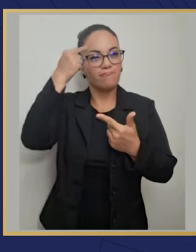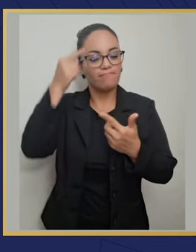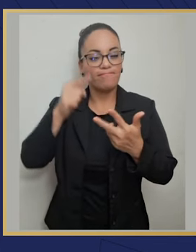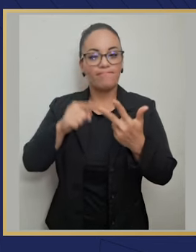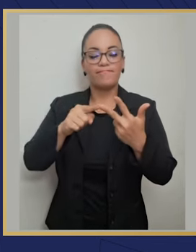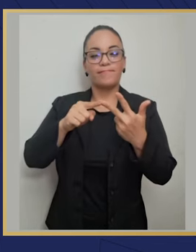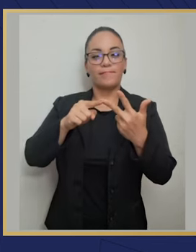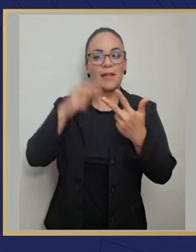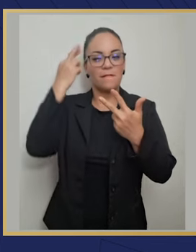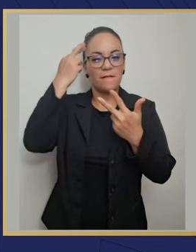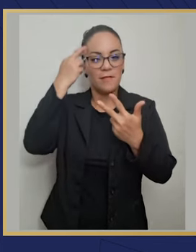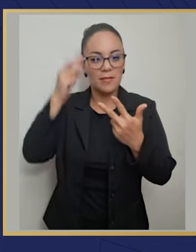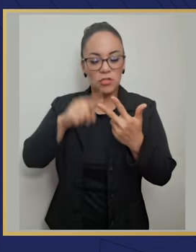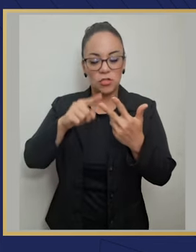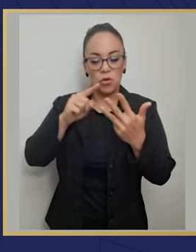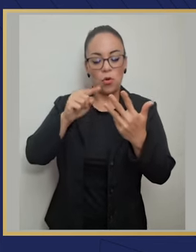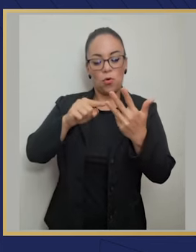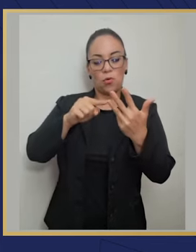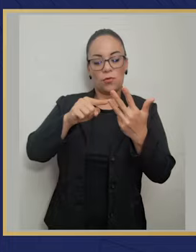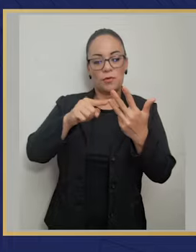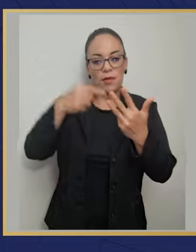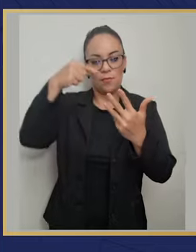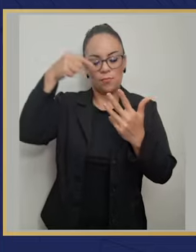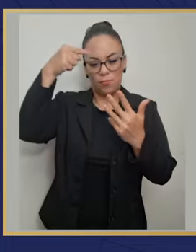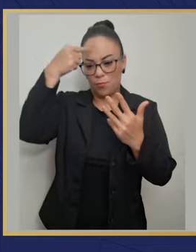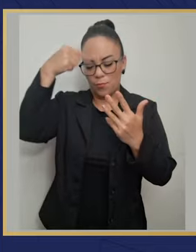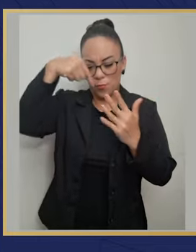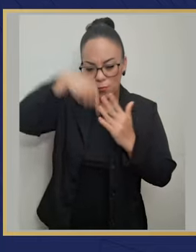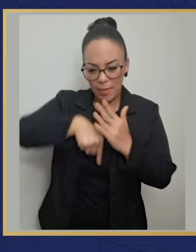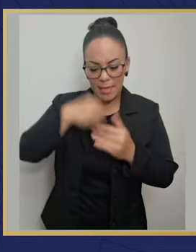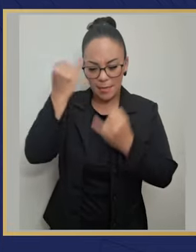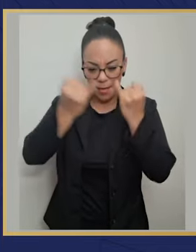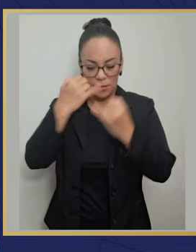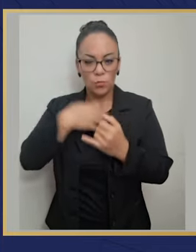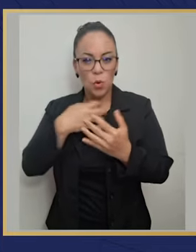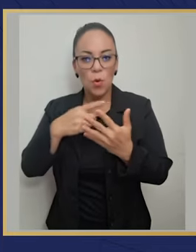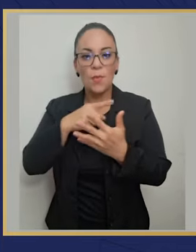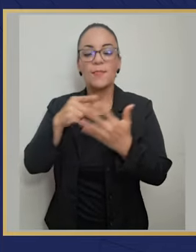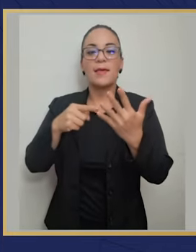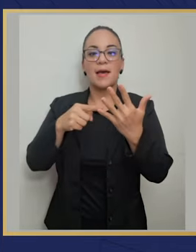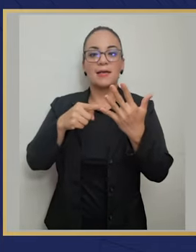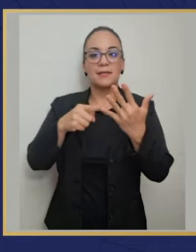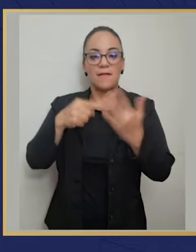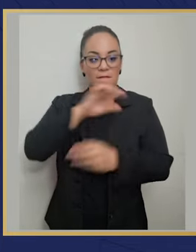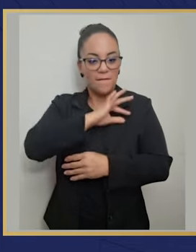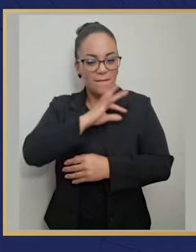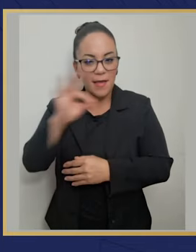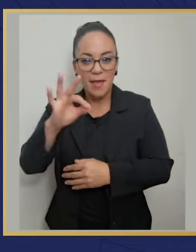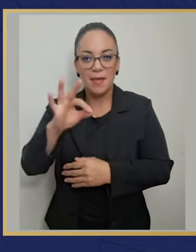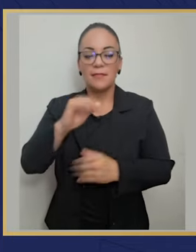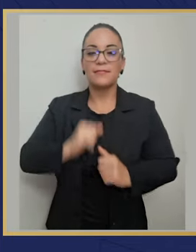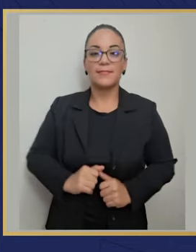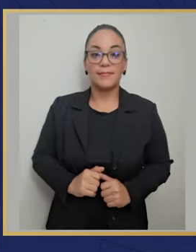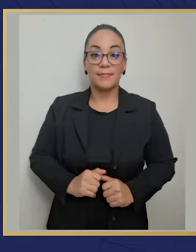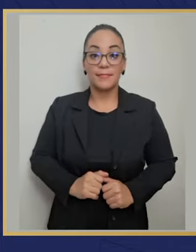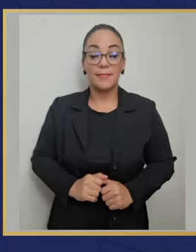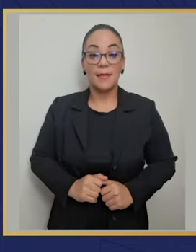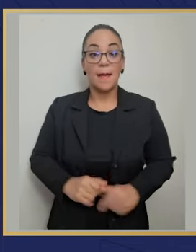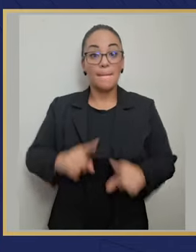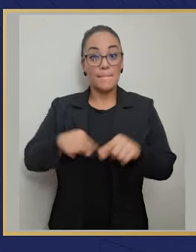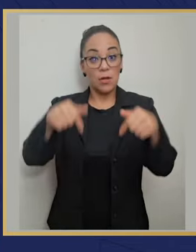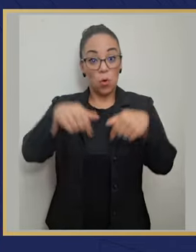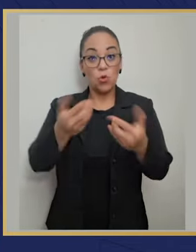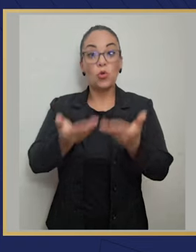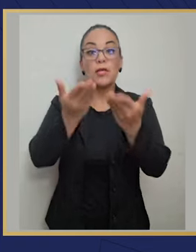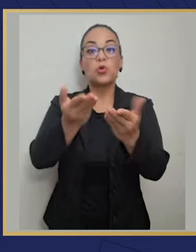contemplación, de reflexión, de profundización de nuestras ideas, de nuestra fe pero